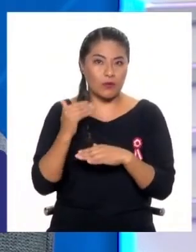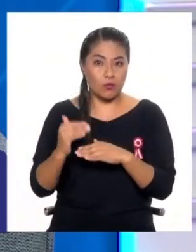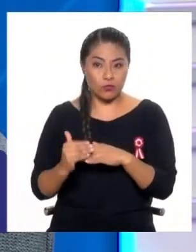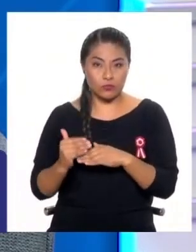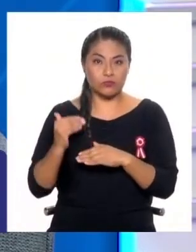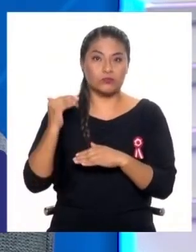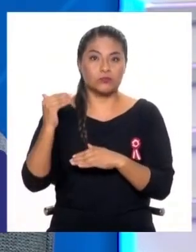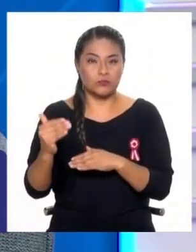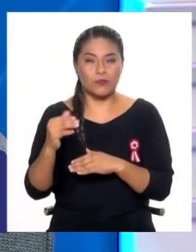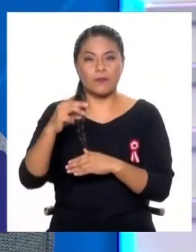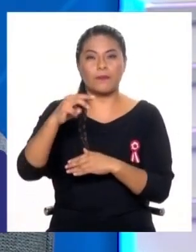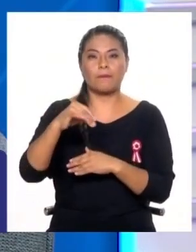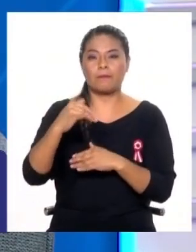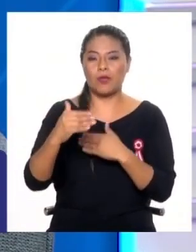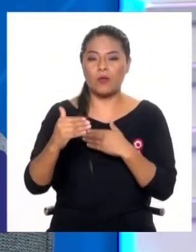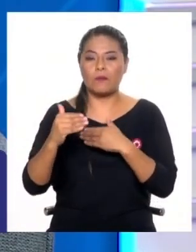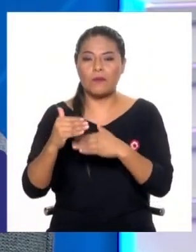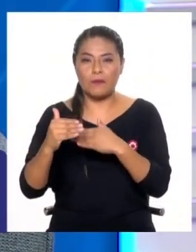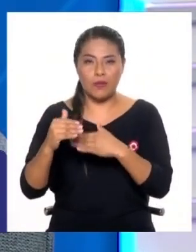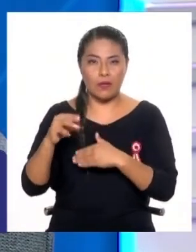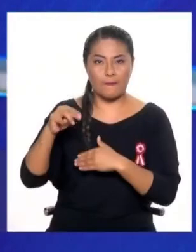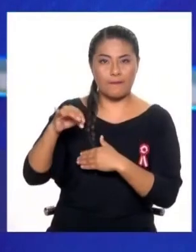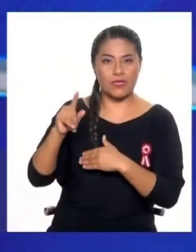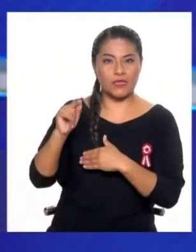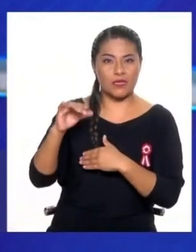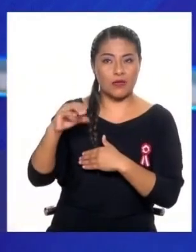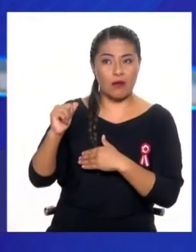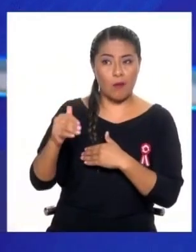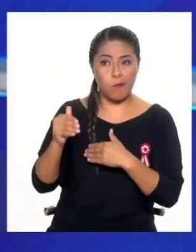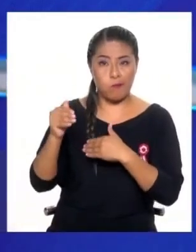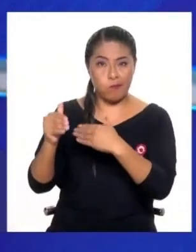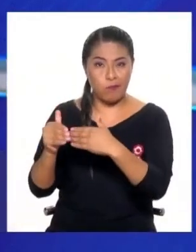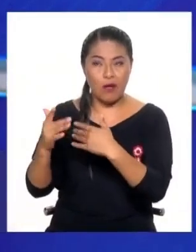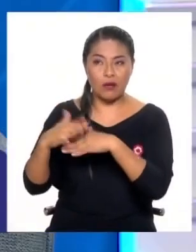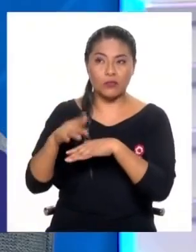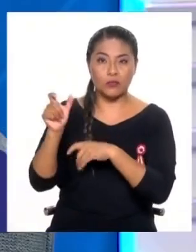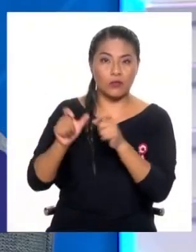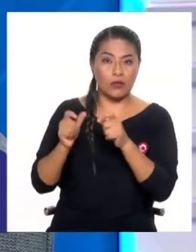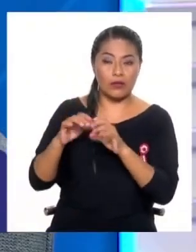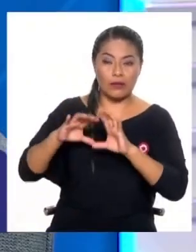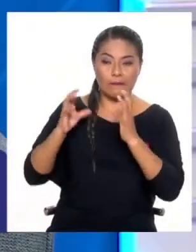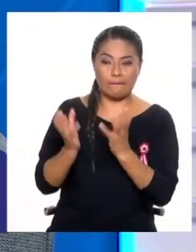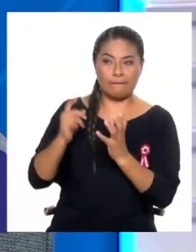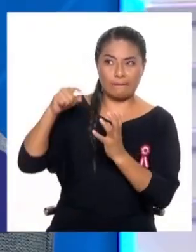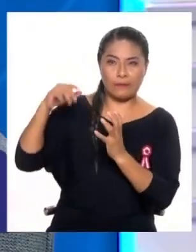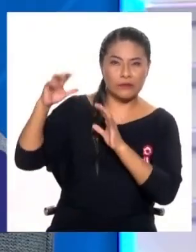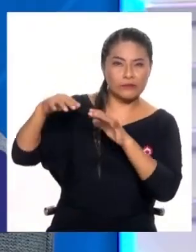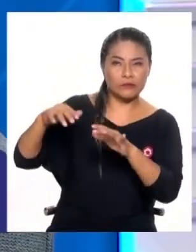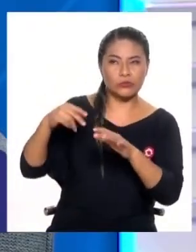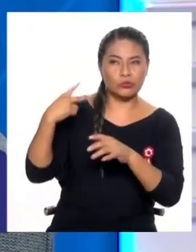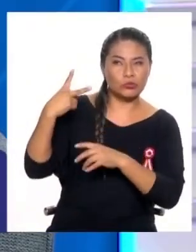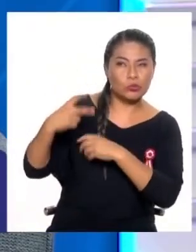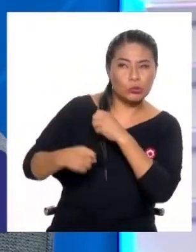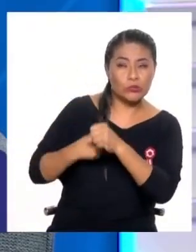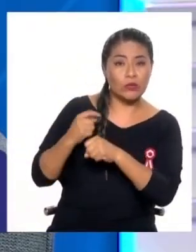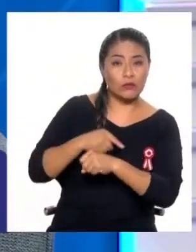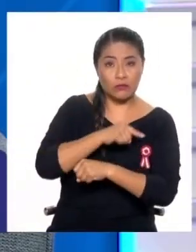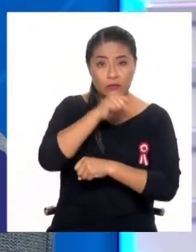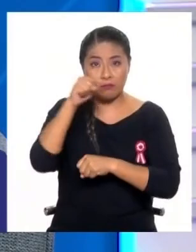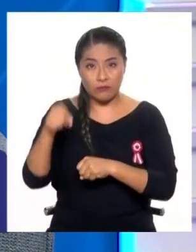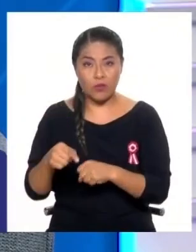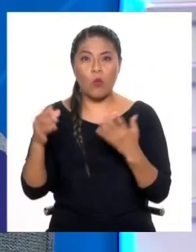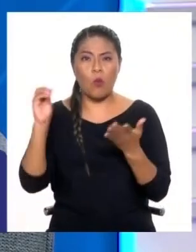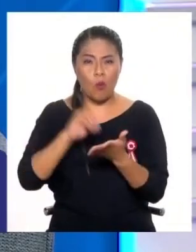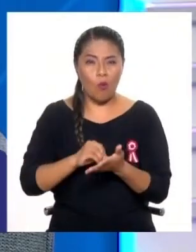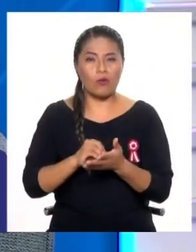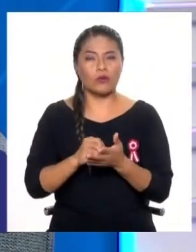mitigar, sino ver de qué manera organizamos esto de cara al próximo niño, que será en dos años, según lo que estamos llegando